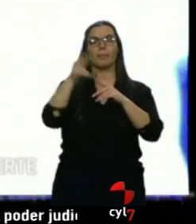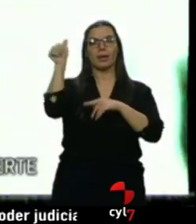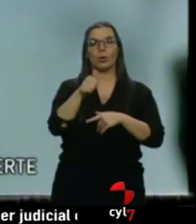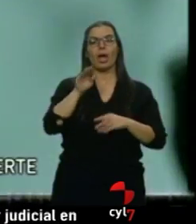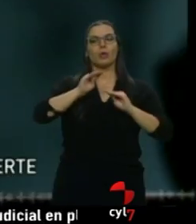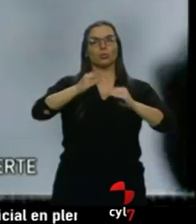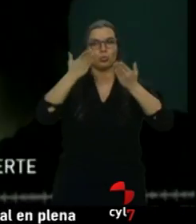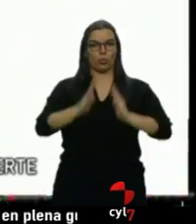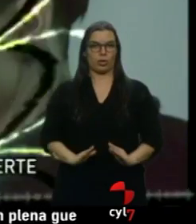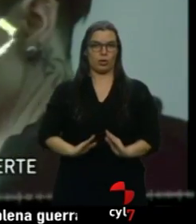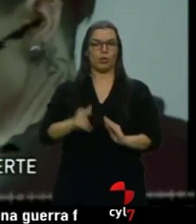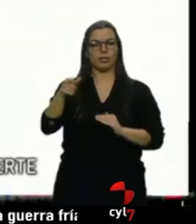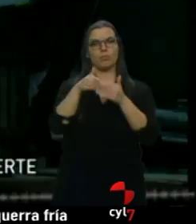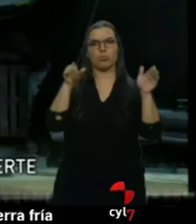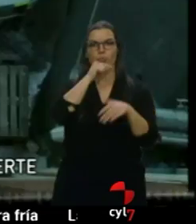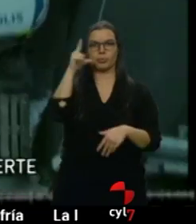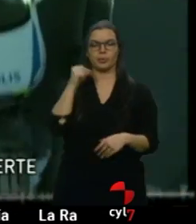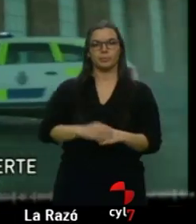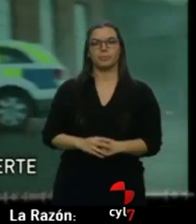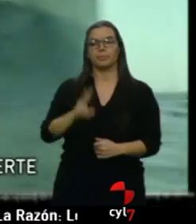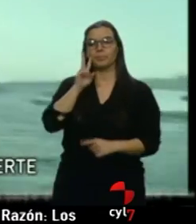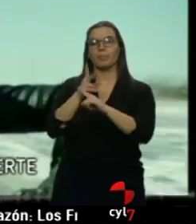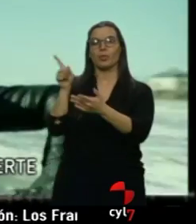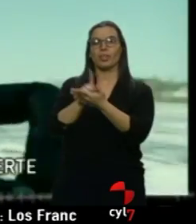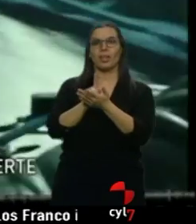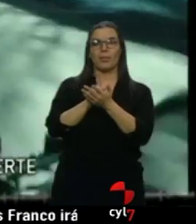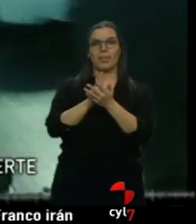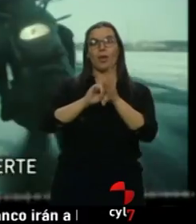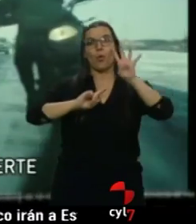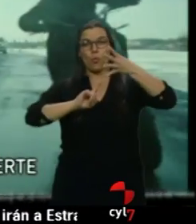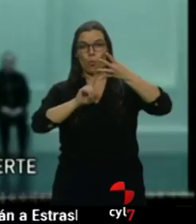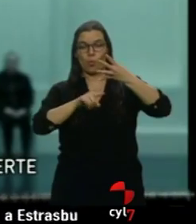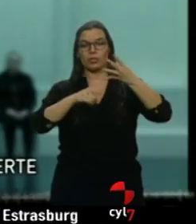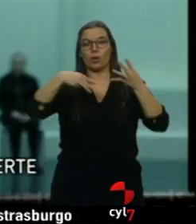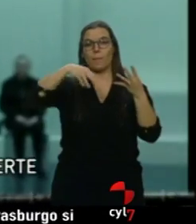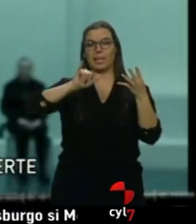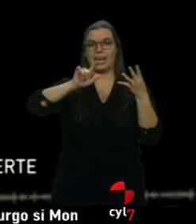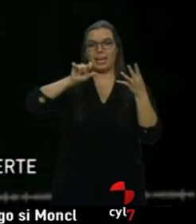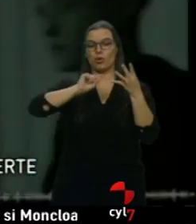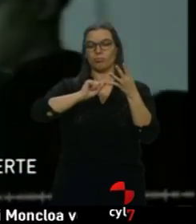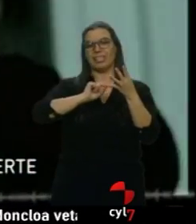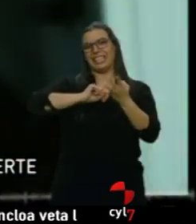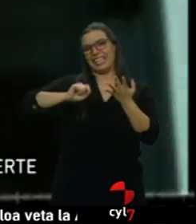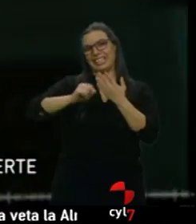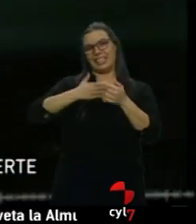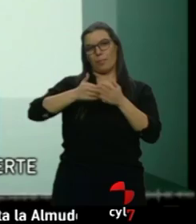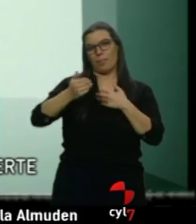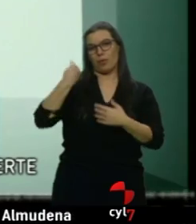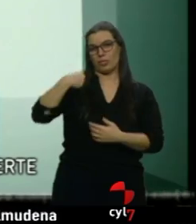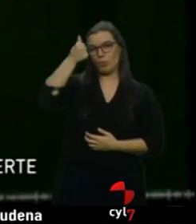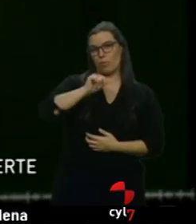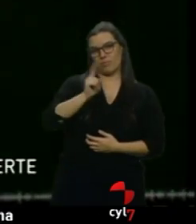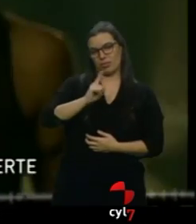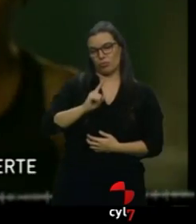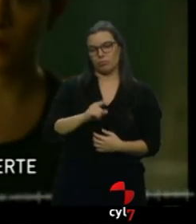la suma de mis pecados es el retorno de la saga Millennium ahora con la cuarta entrega que ya no fue escrita por Stieg Larsson necesito que hagas lo